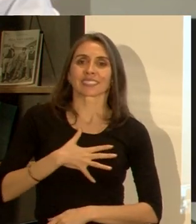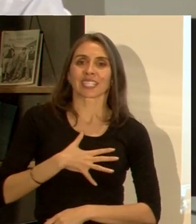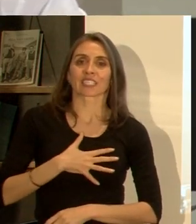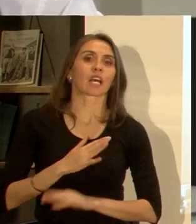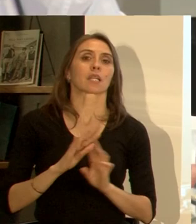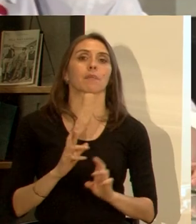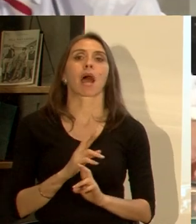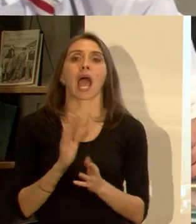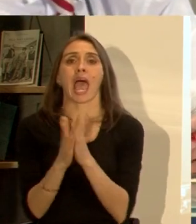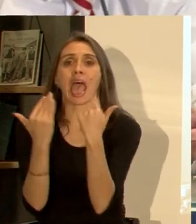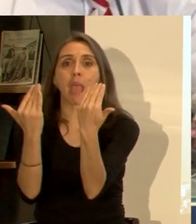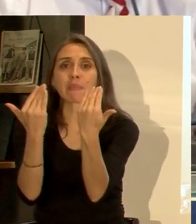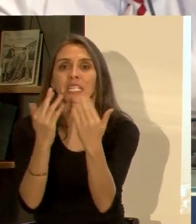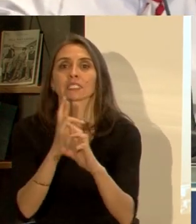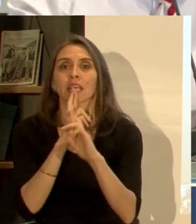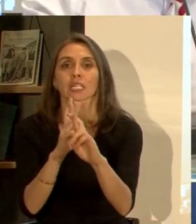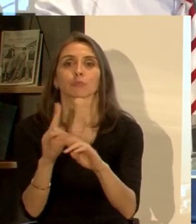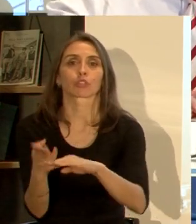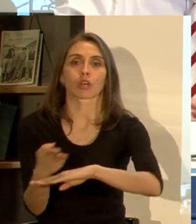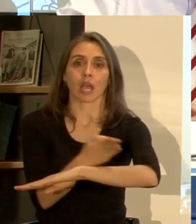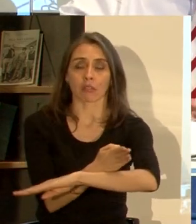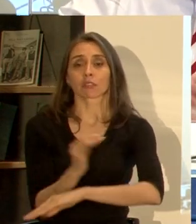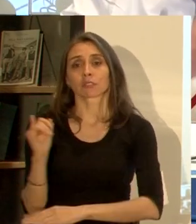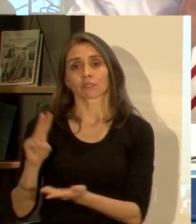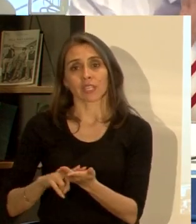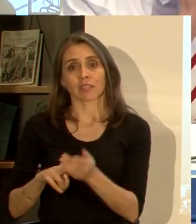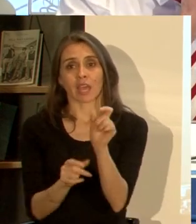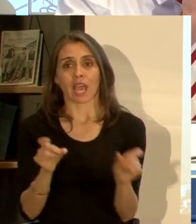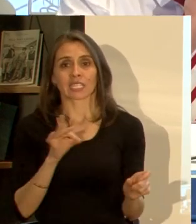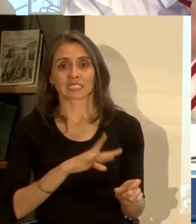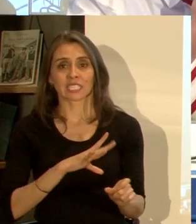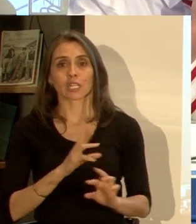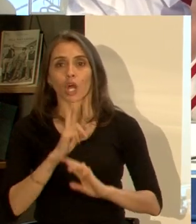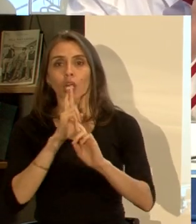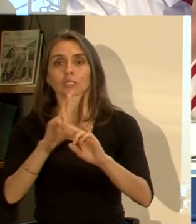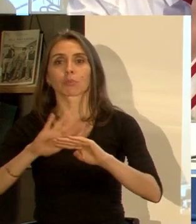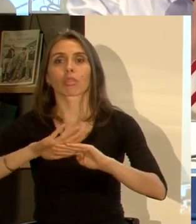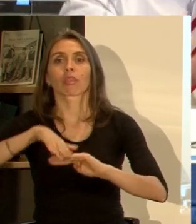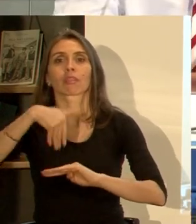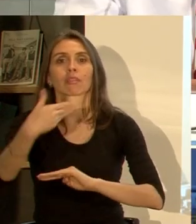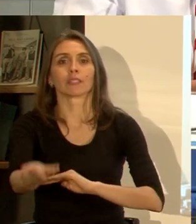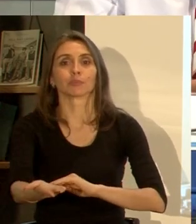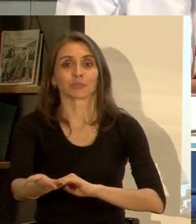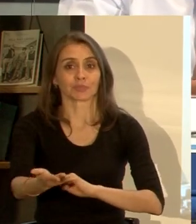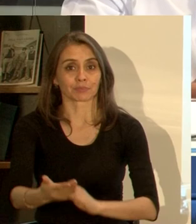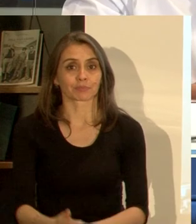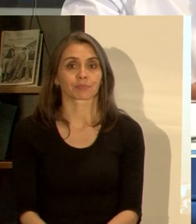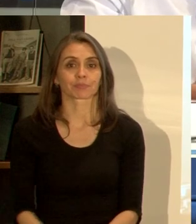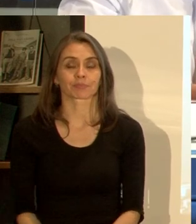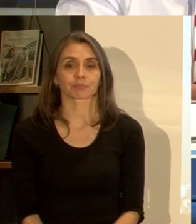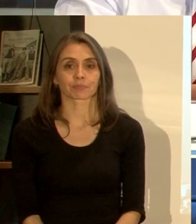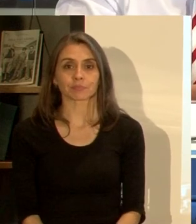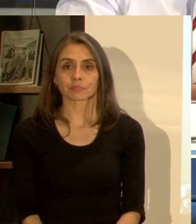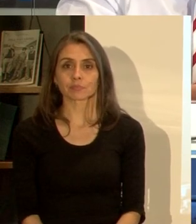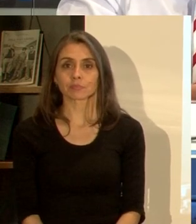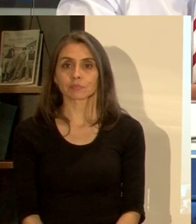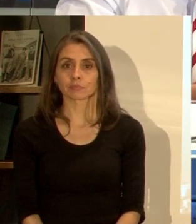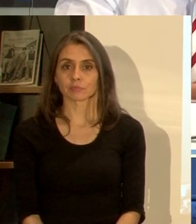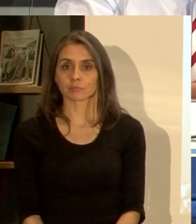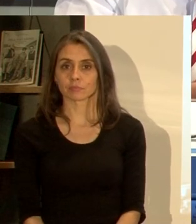solo respondemos frente a las emergencias sí y eso es cierto los chilenos somos bien reactivos nosotros estamos